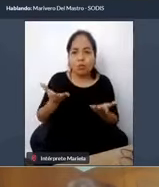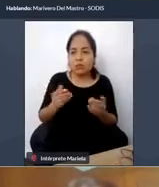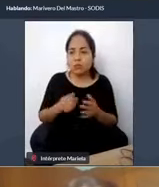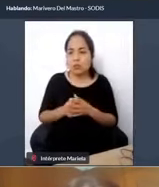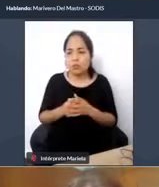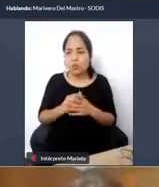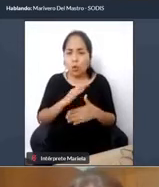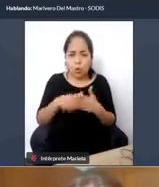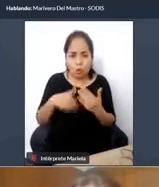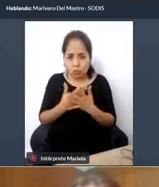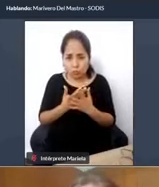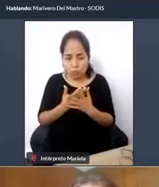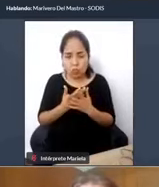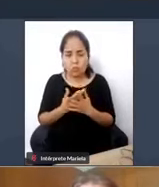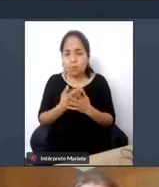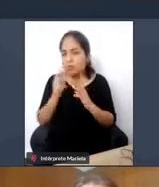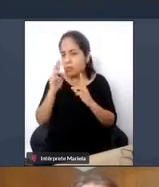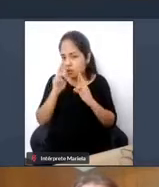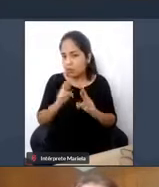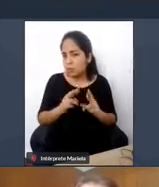realmente a la necesidad de todas las personas.